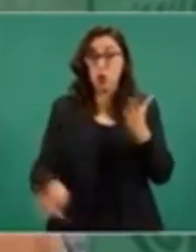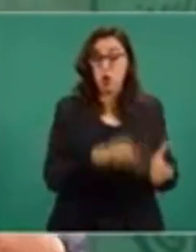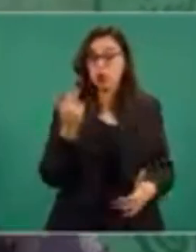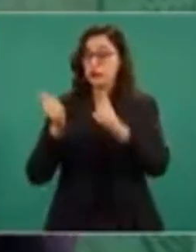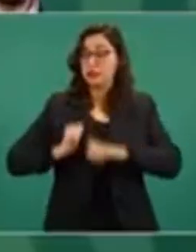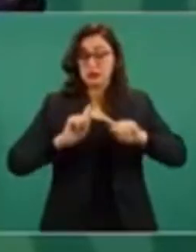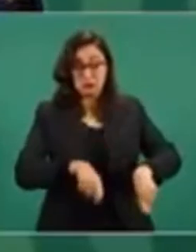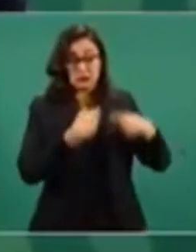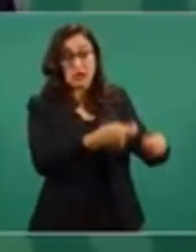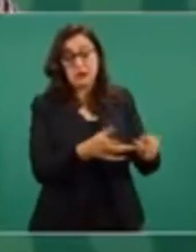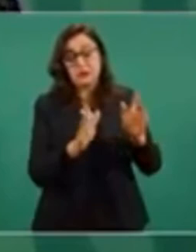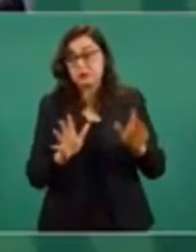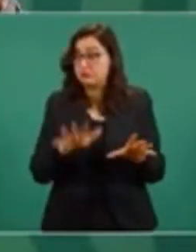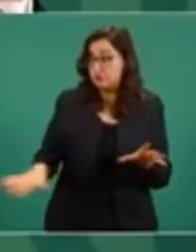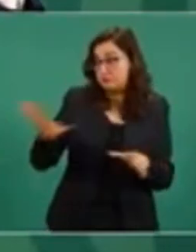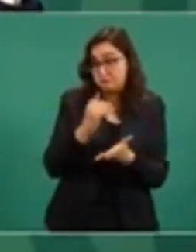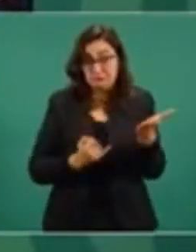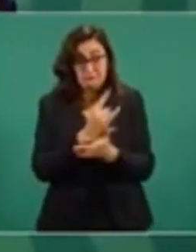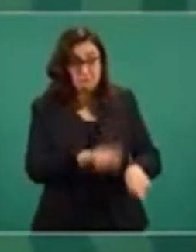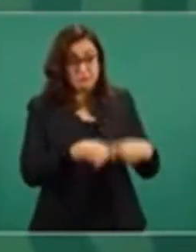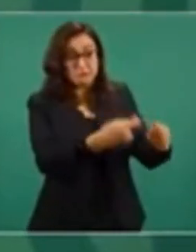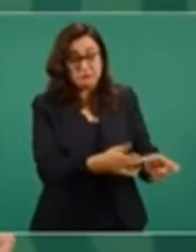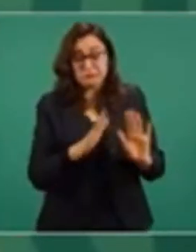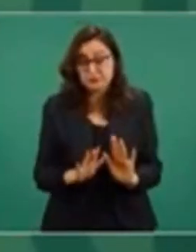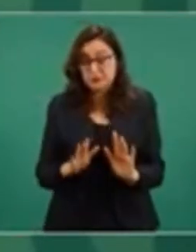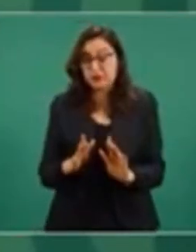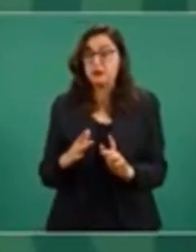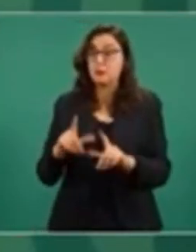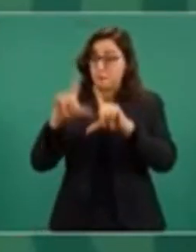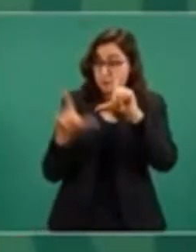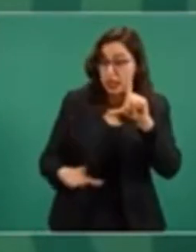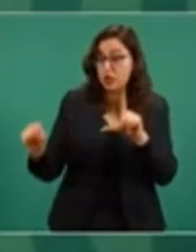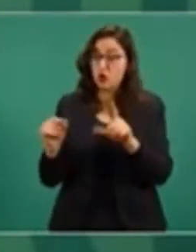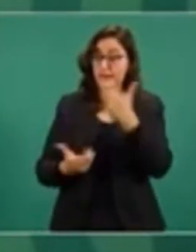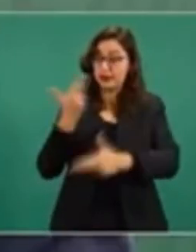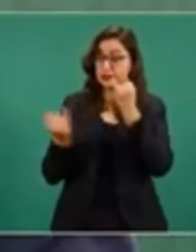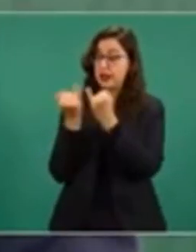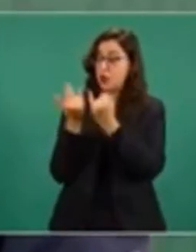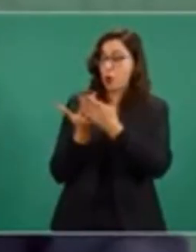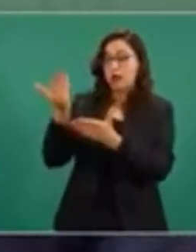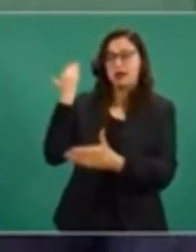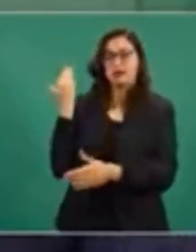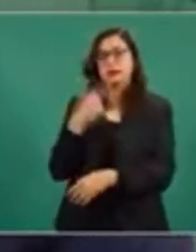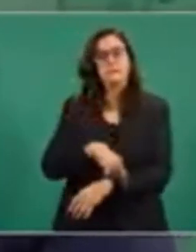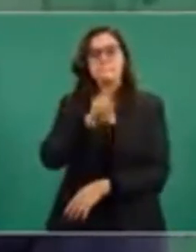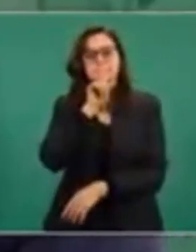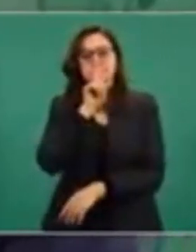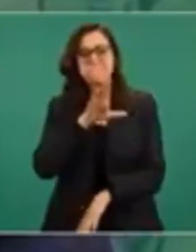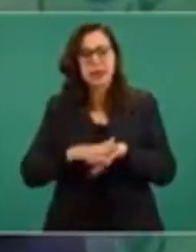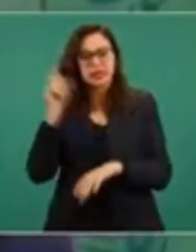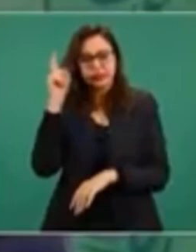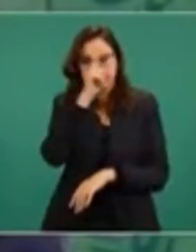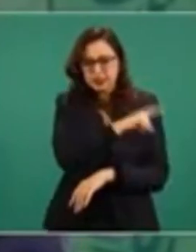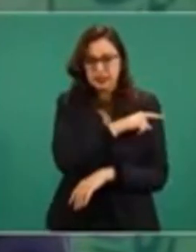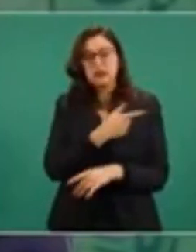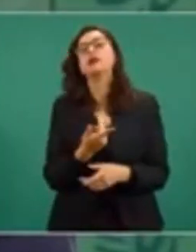dar marcha atrás a lo logrado. Sobre todo, el que podamos seguir con la revolución de las conciencias.